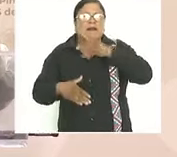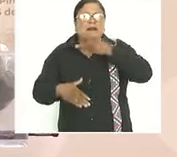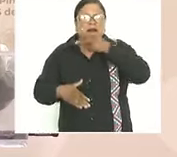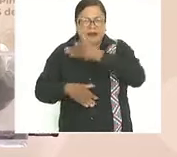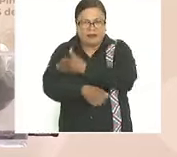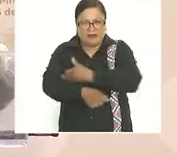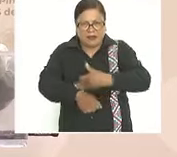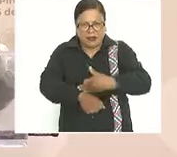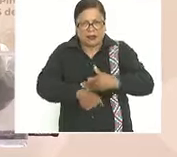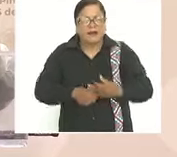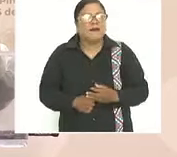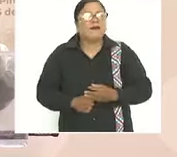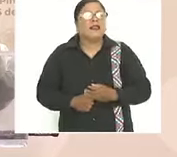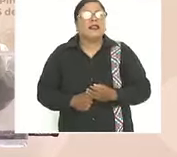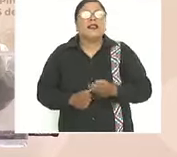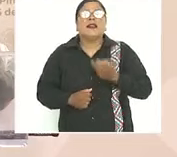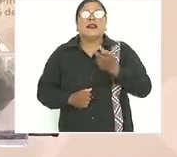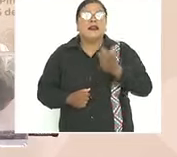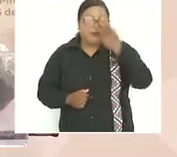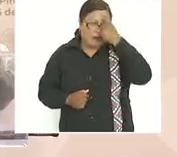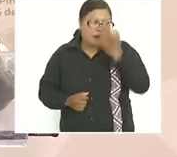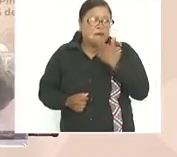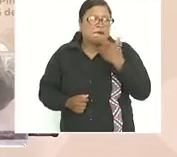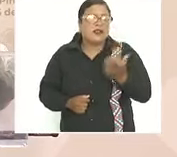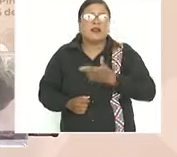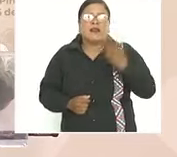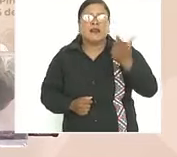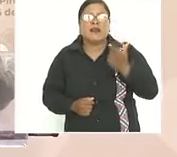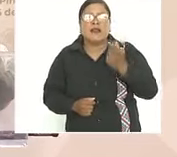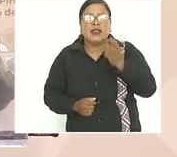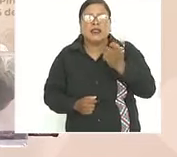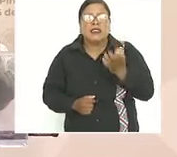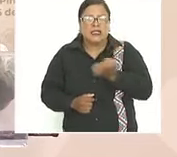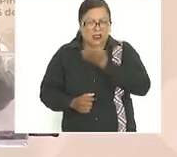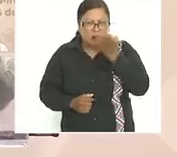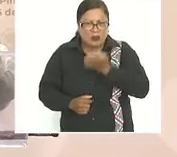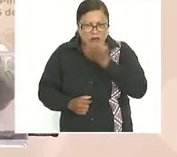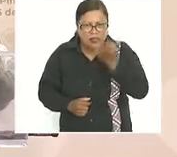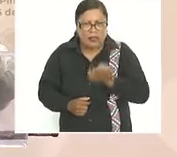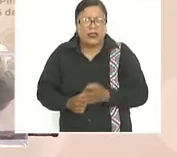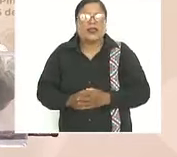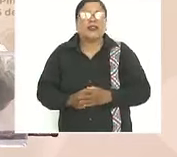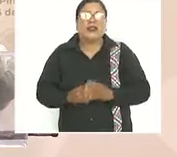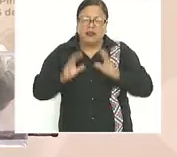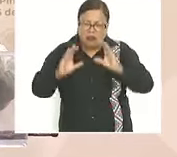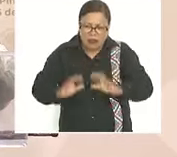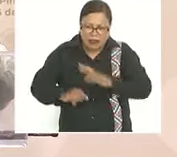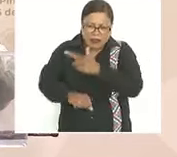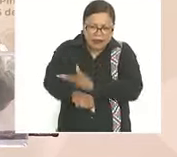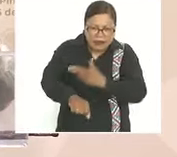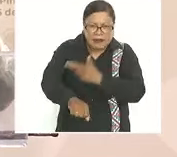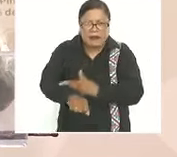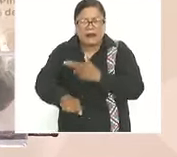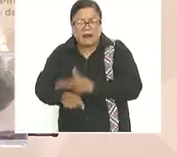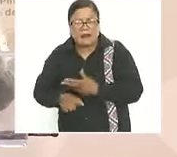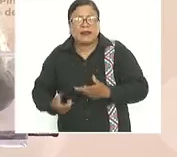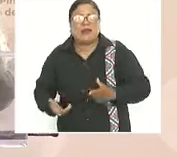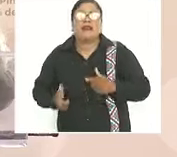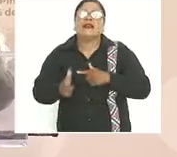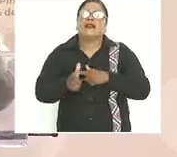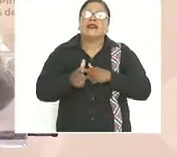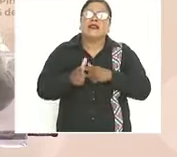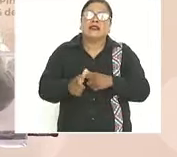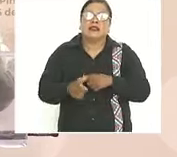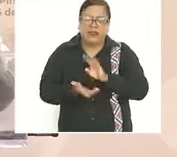familia para que mejoren las escuelas de mantenimiento va a seguir el programa